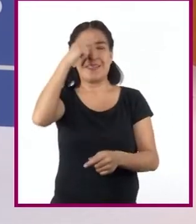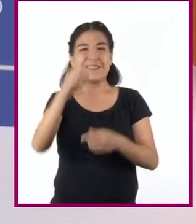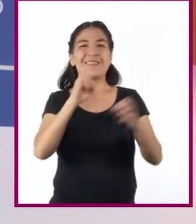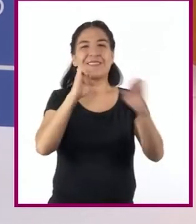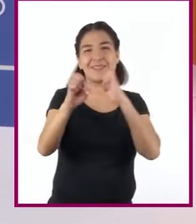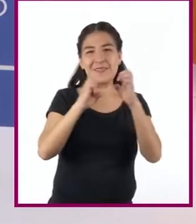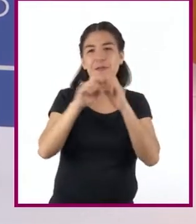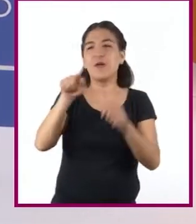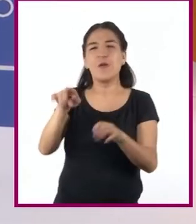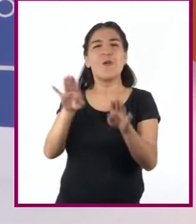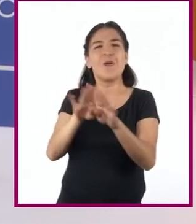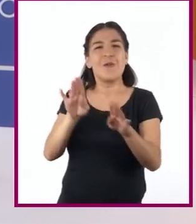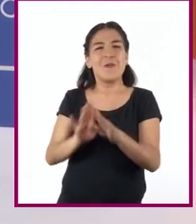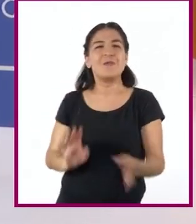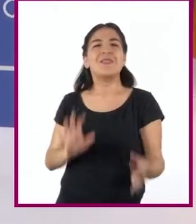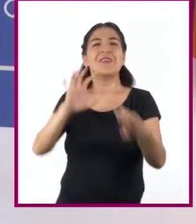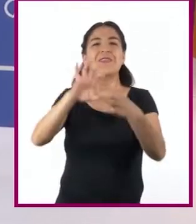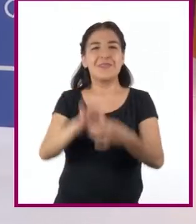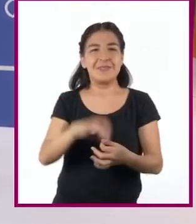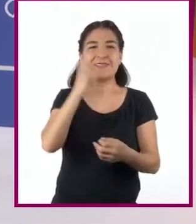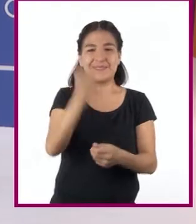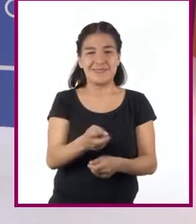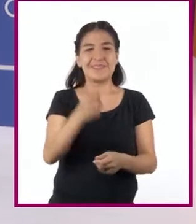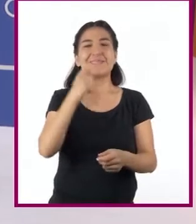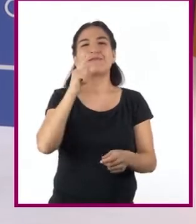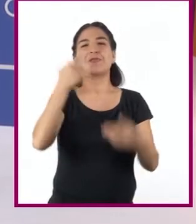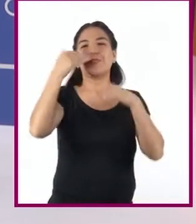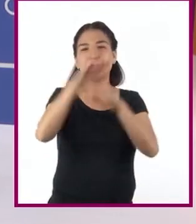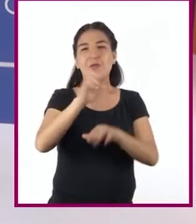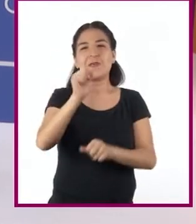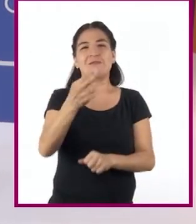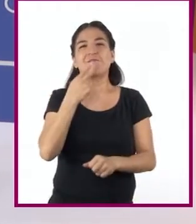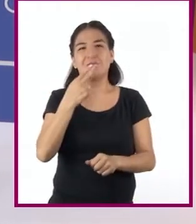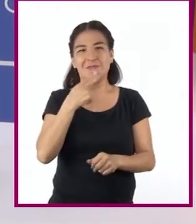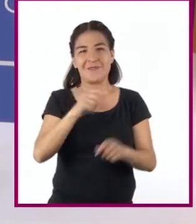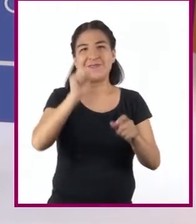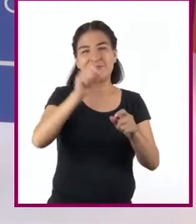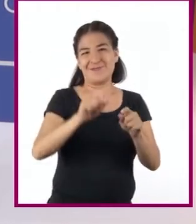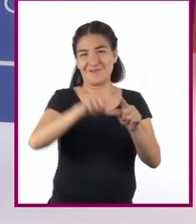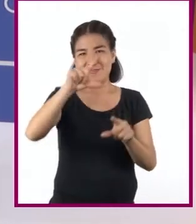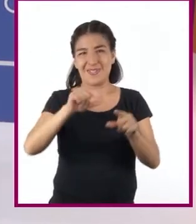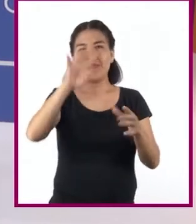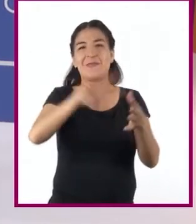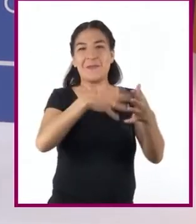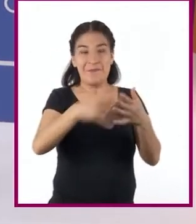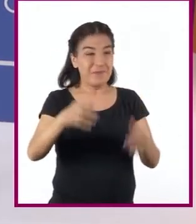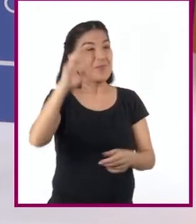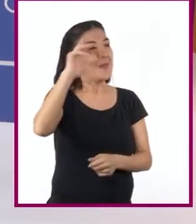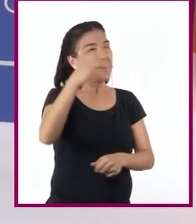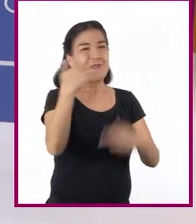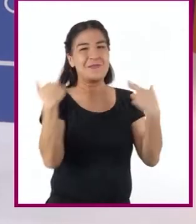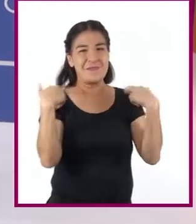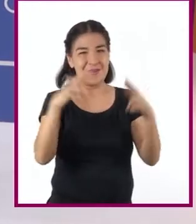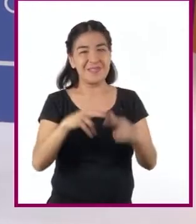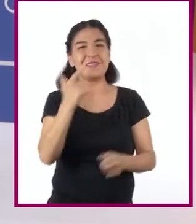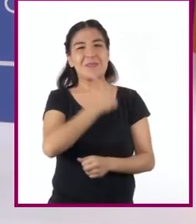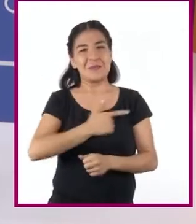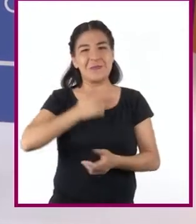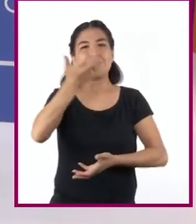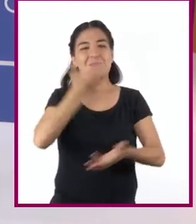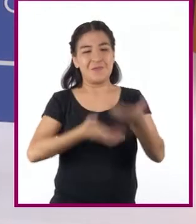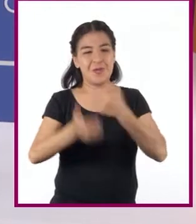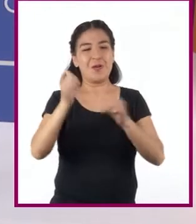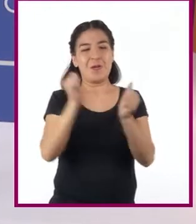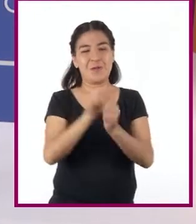nos ponga en contexto precisamente sobre el uso de los gráficos. ¿Qué tal, maestro? Me da gusto compartir